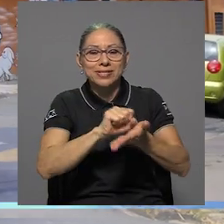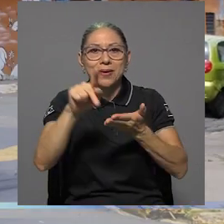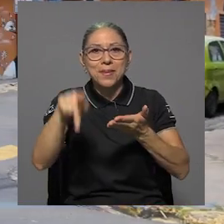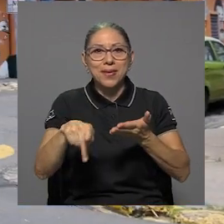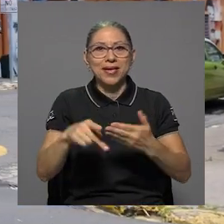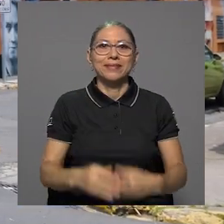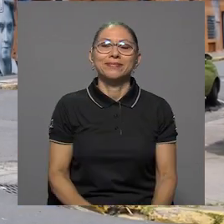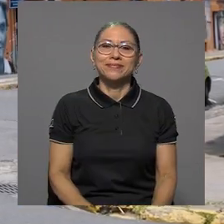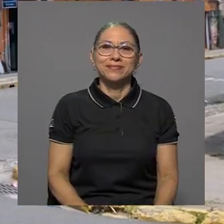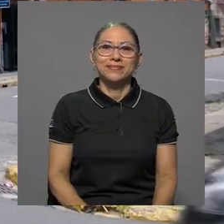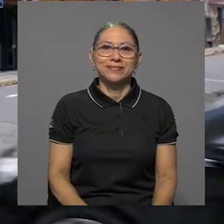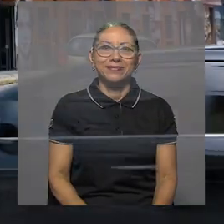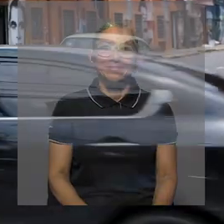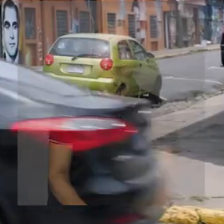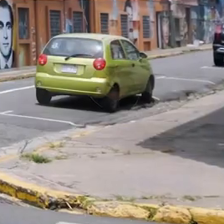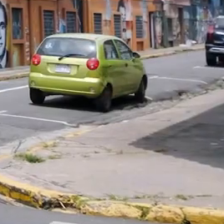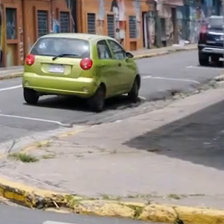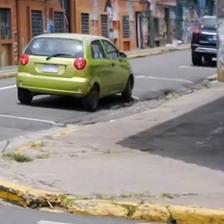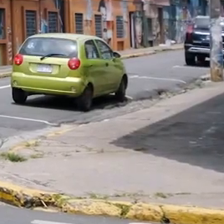San Pedro de Montes de Oca.